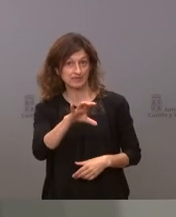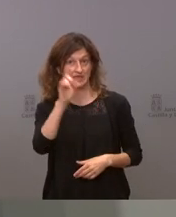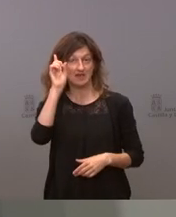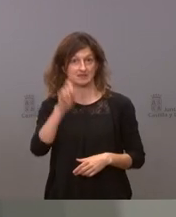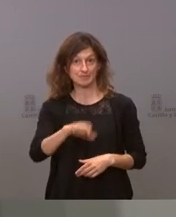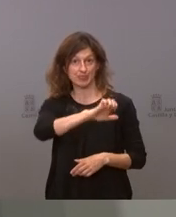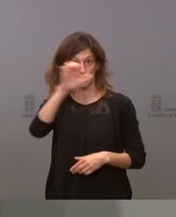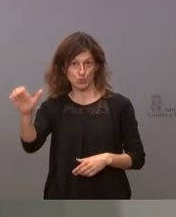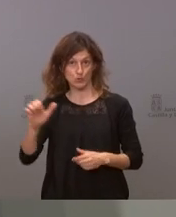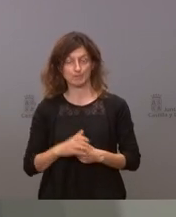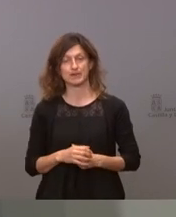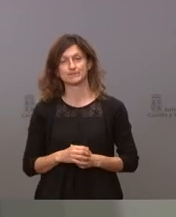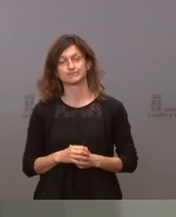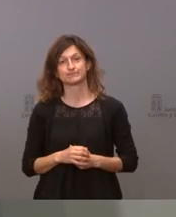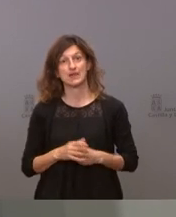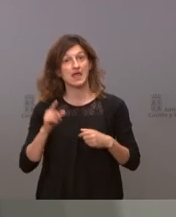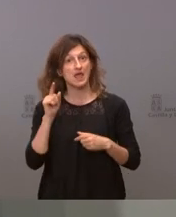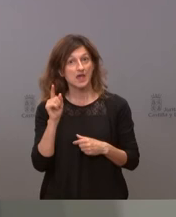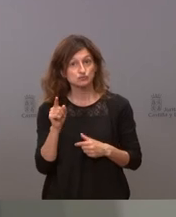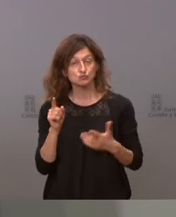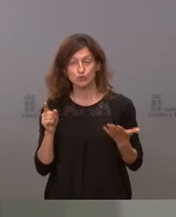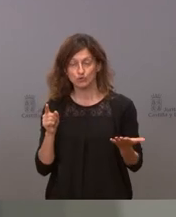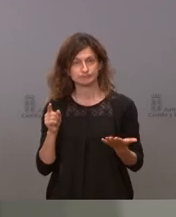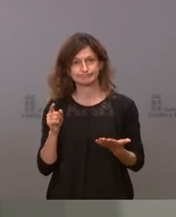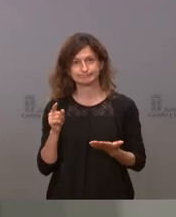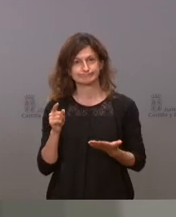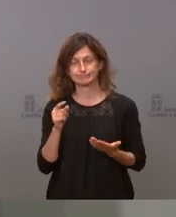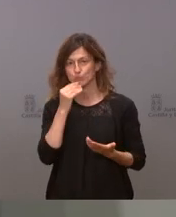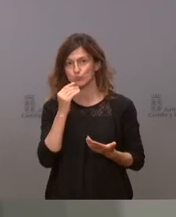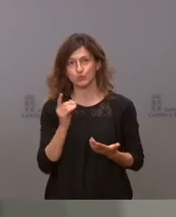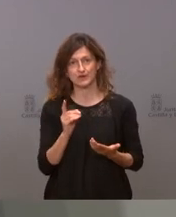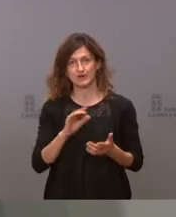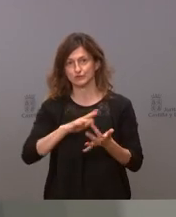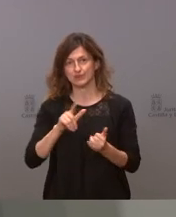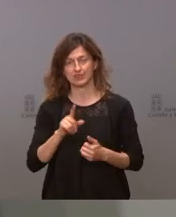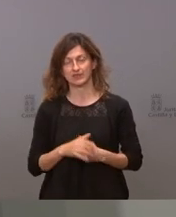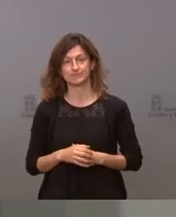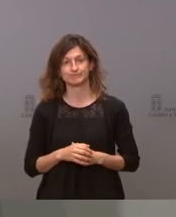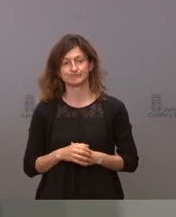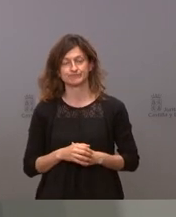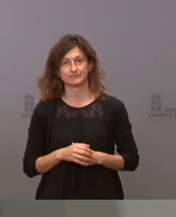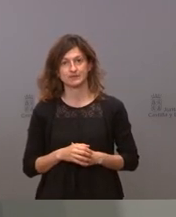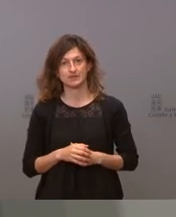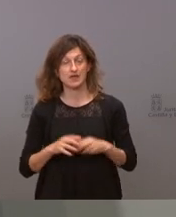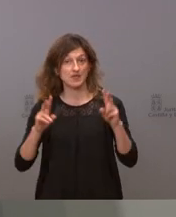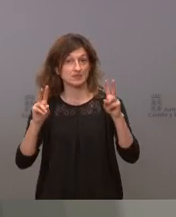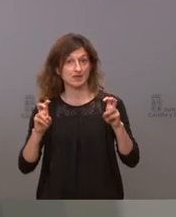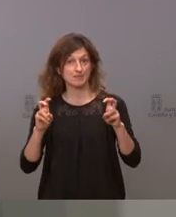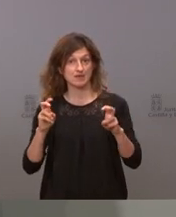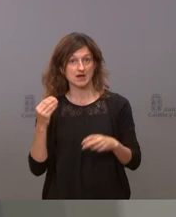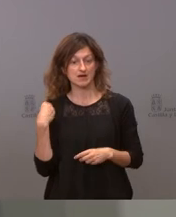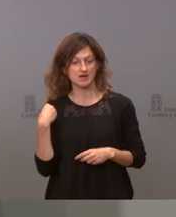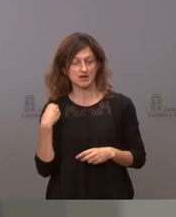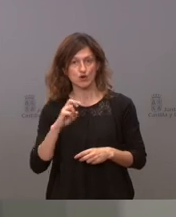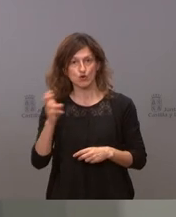conjunto de Europa y esa esa no es no es una buena noticia sobre otros